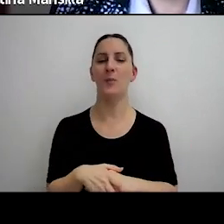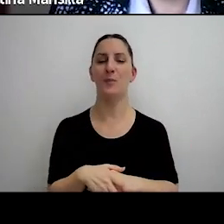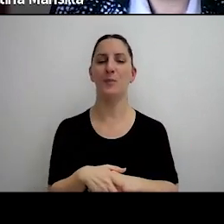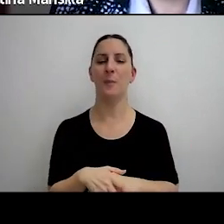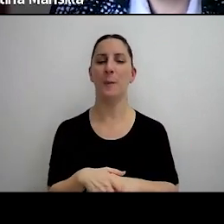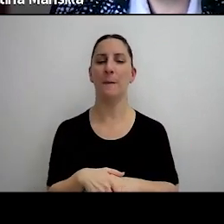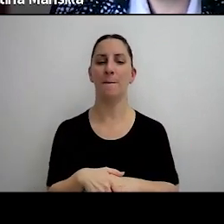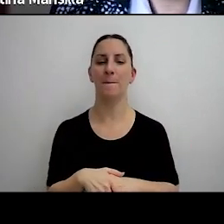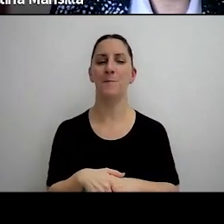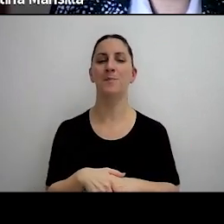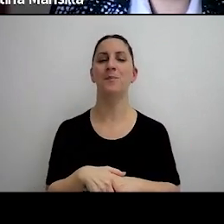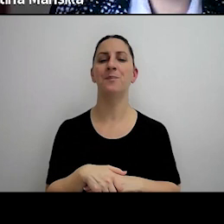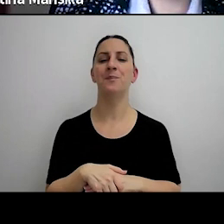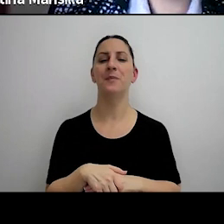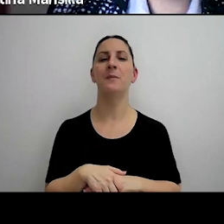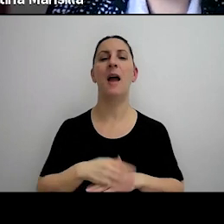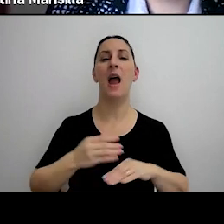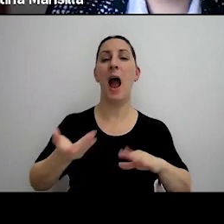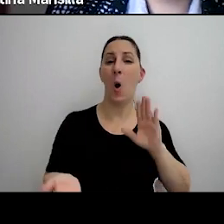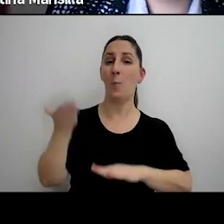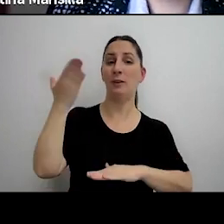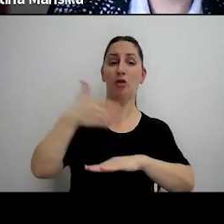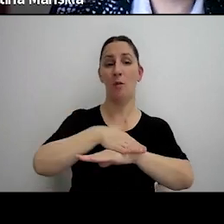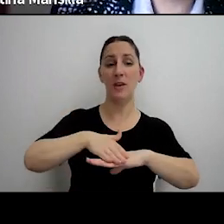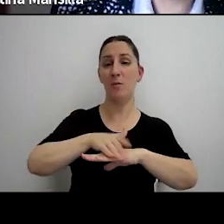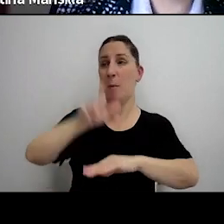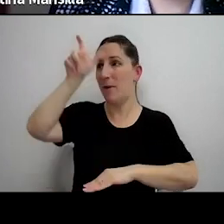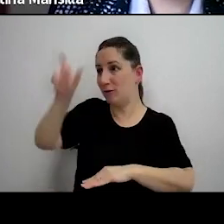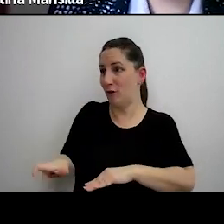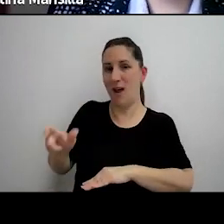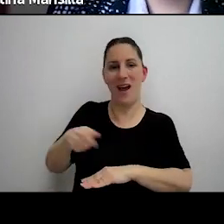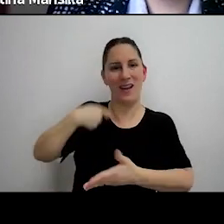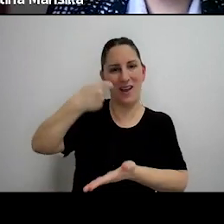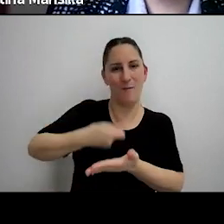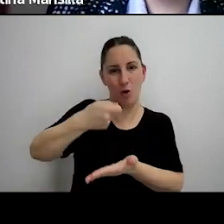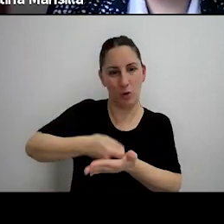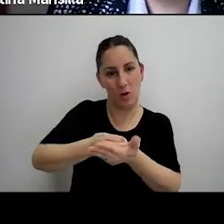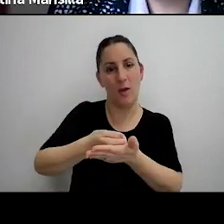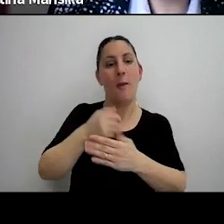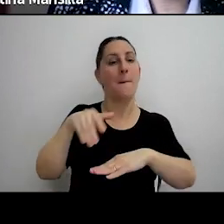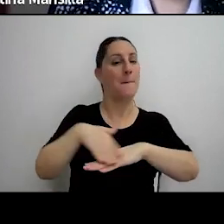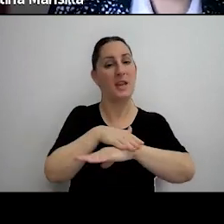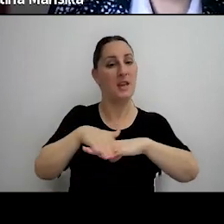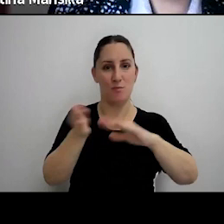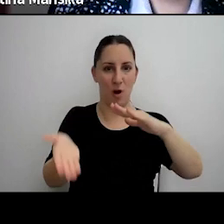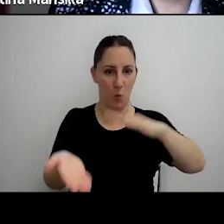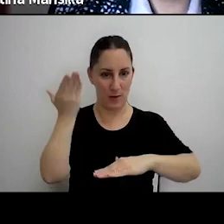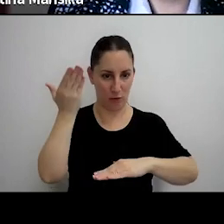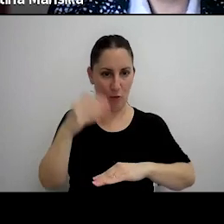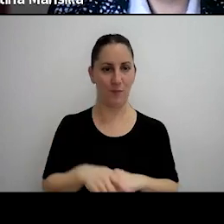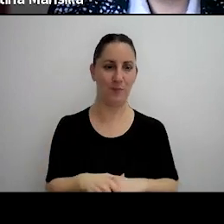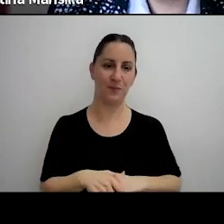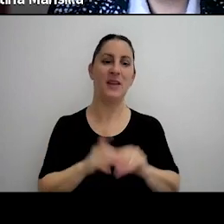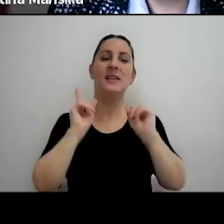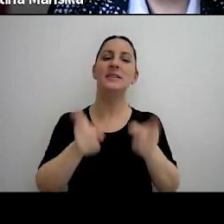para el mínimo que percibe un responsable monotributista, bueno, aumentó la prestación básica universal, aumenta